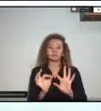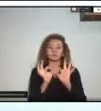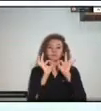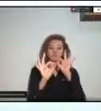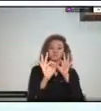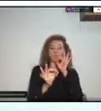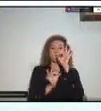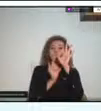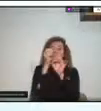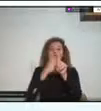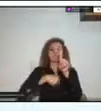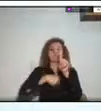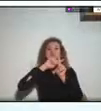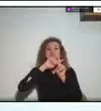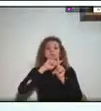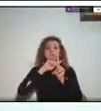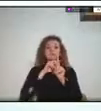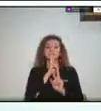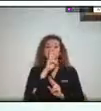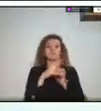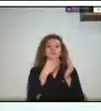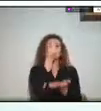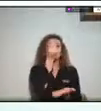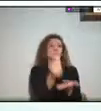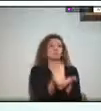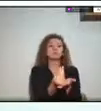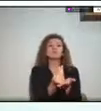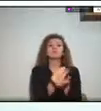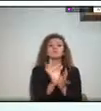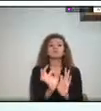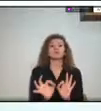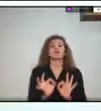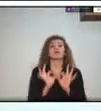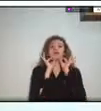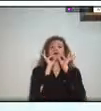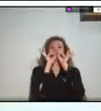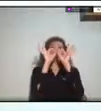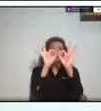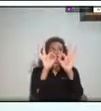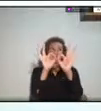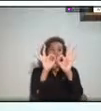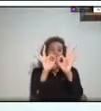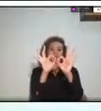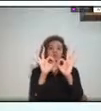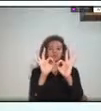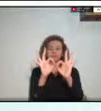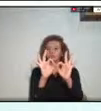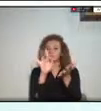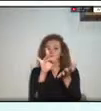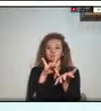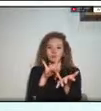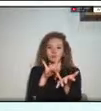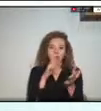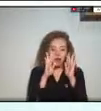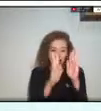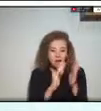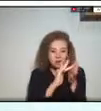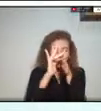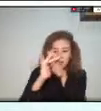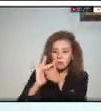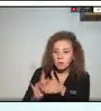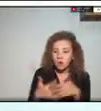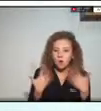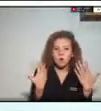y tener un resultado exitoso de nuestras intervenciones y nuestras operaciones entonces